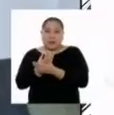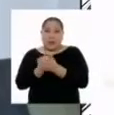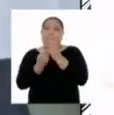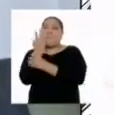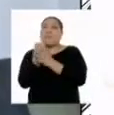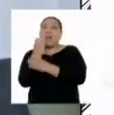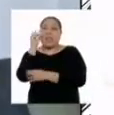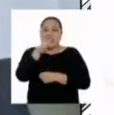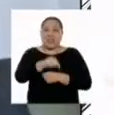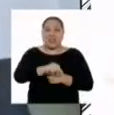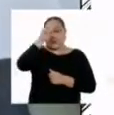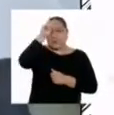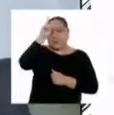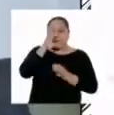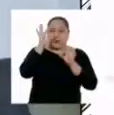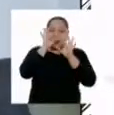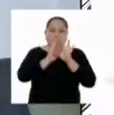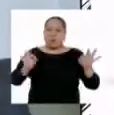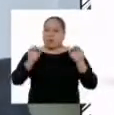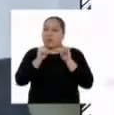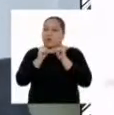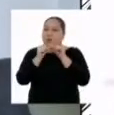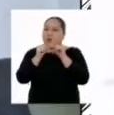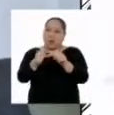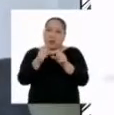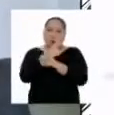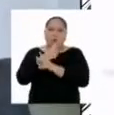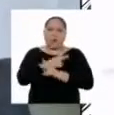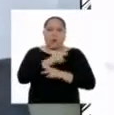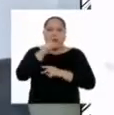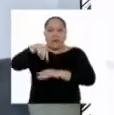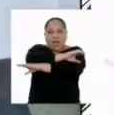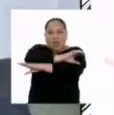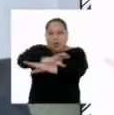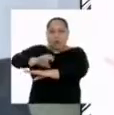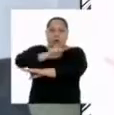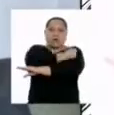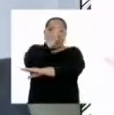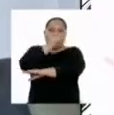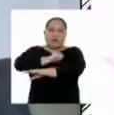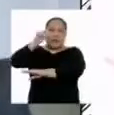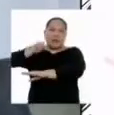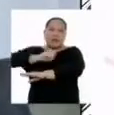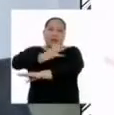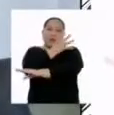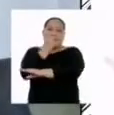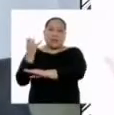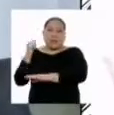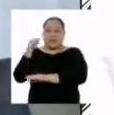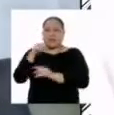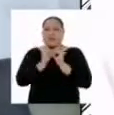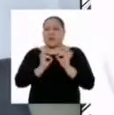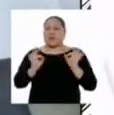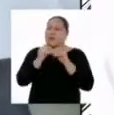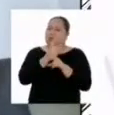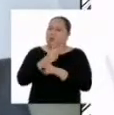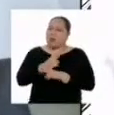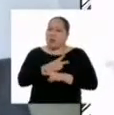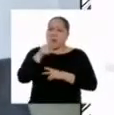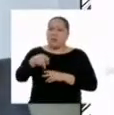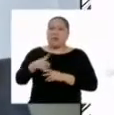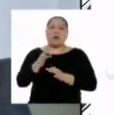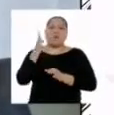la conservación de diversidad de flora en la costa, en la sierra y en la selva, para preservar estos beneficios o